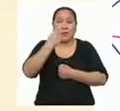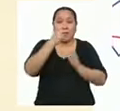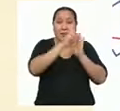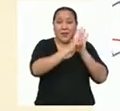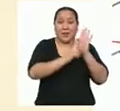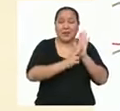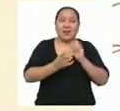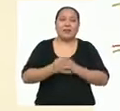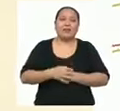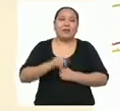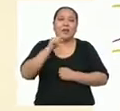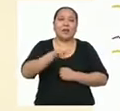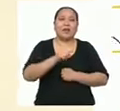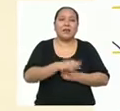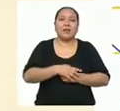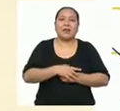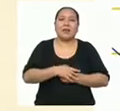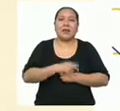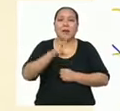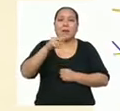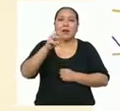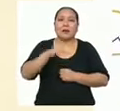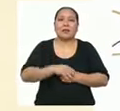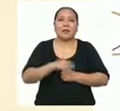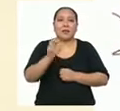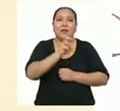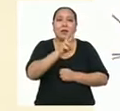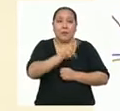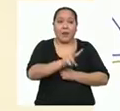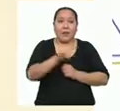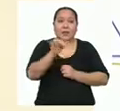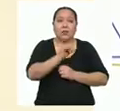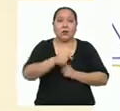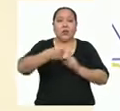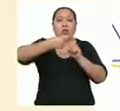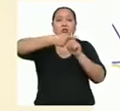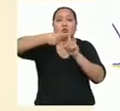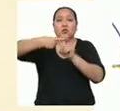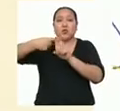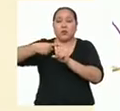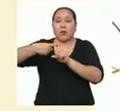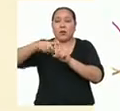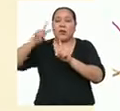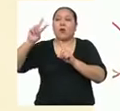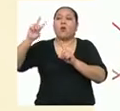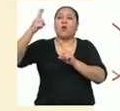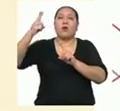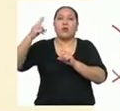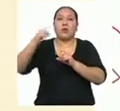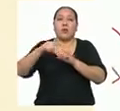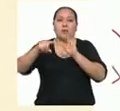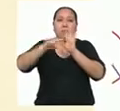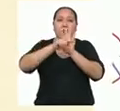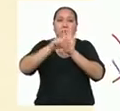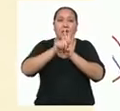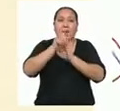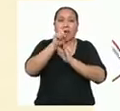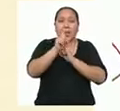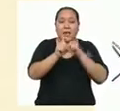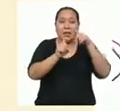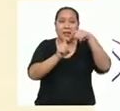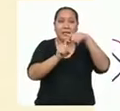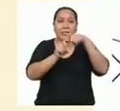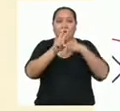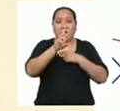primera fórmula, donde la varianza es igual a la suma de los cuadrados de las diferencias entre media, que es